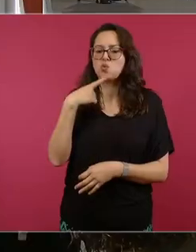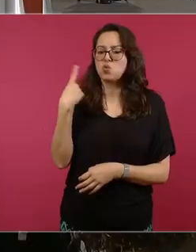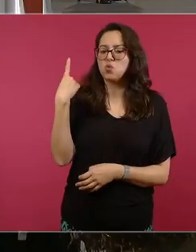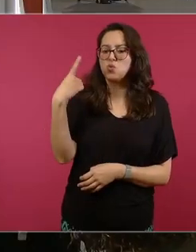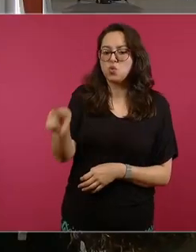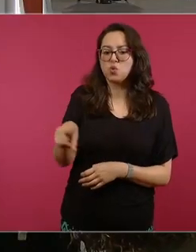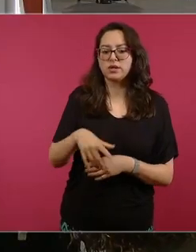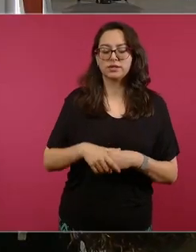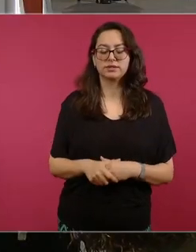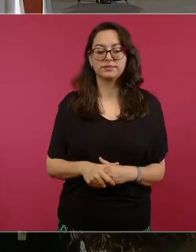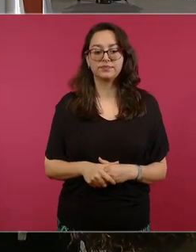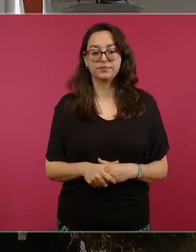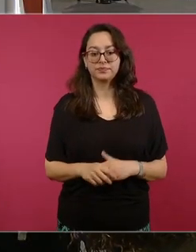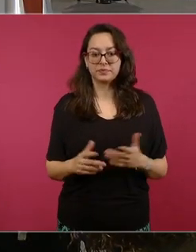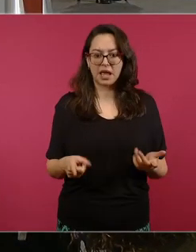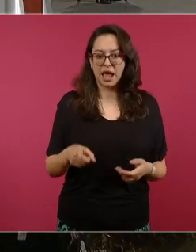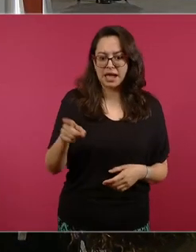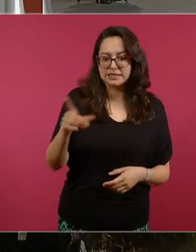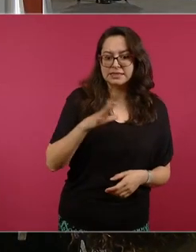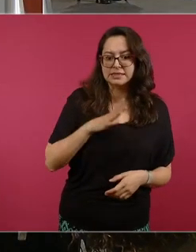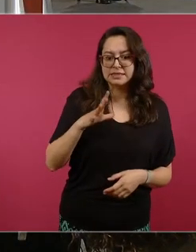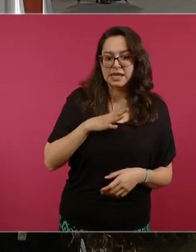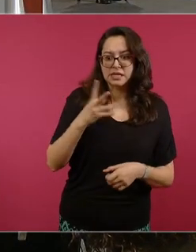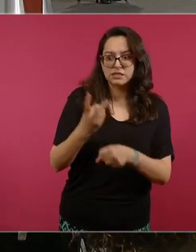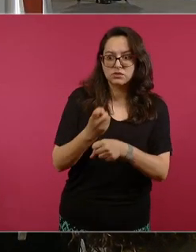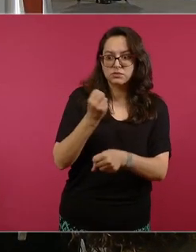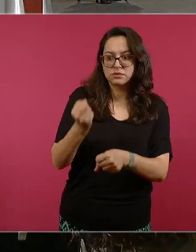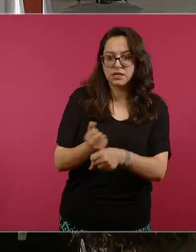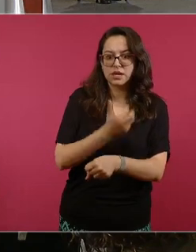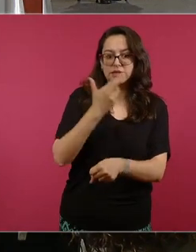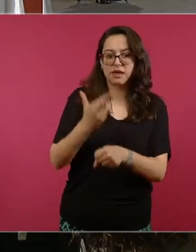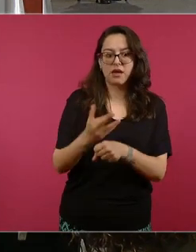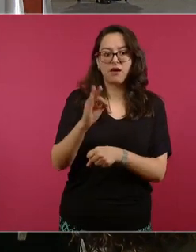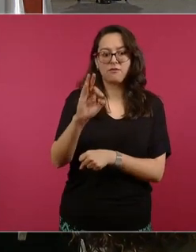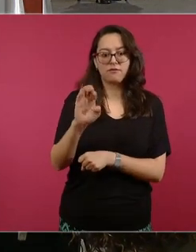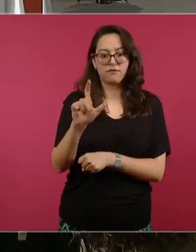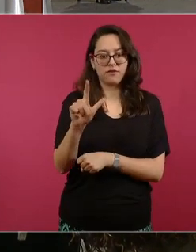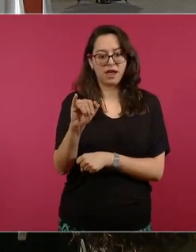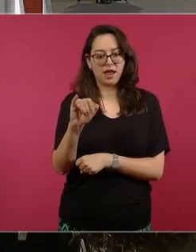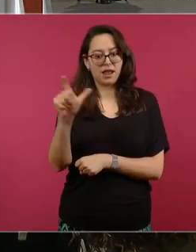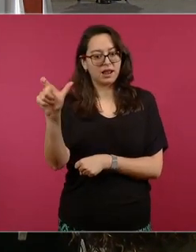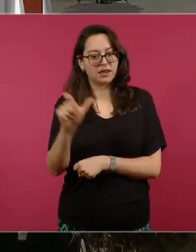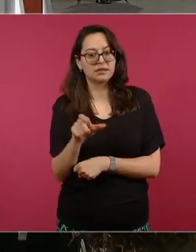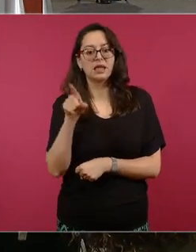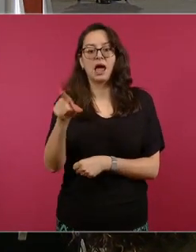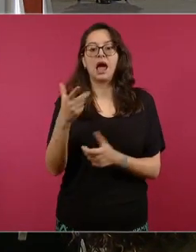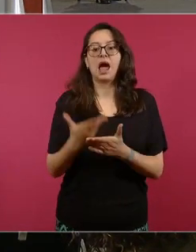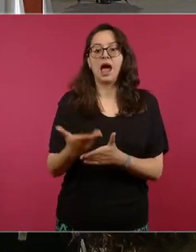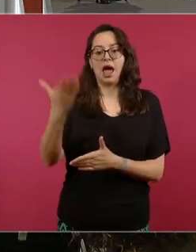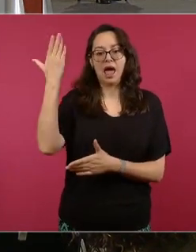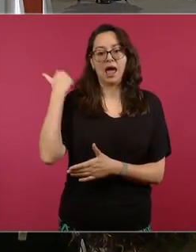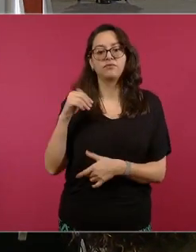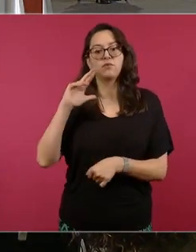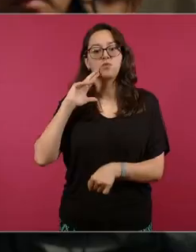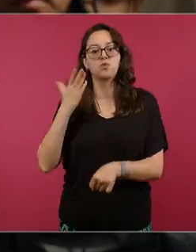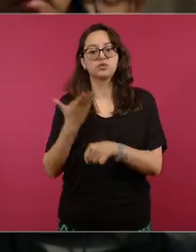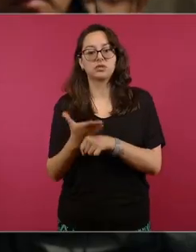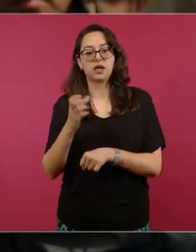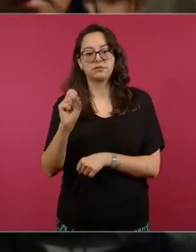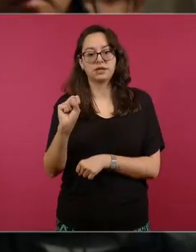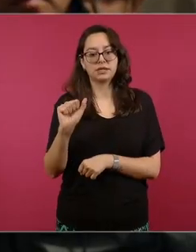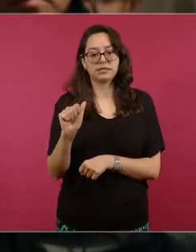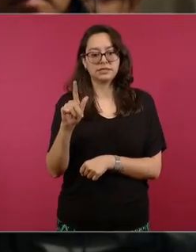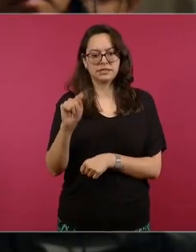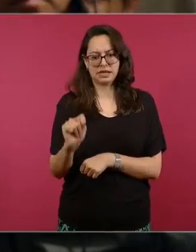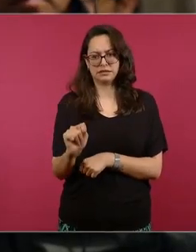por cierto el subsecretario félix arturo medina quien fue titular del sat y él seguramente